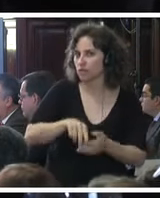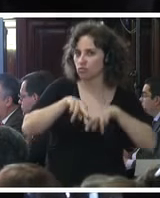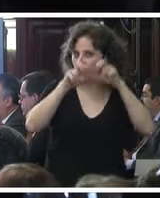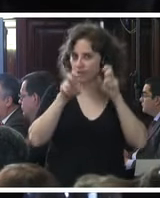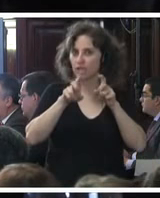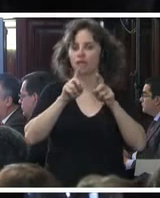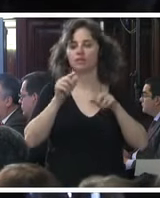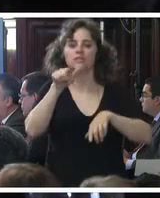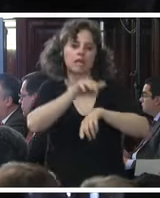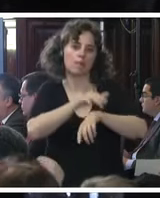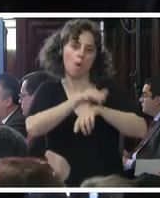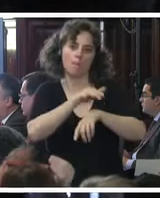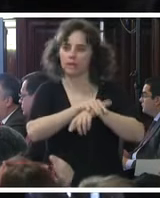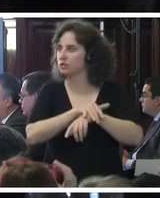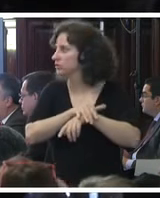en este momento están